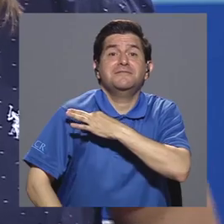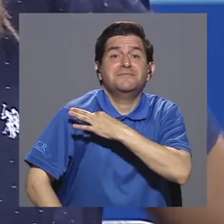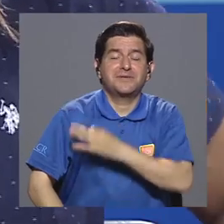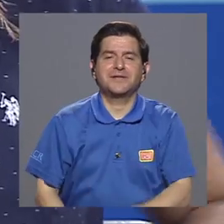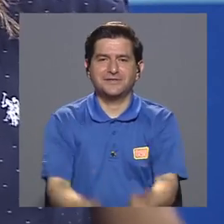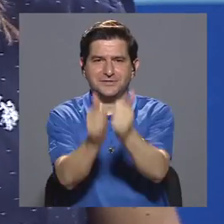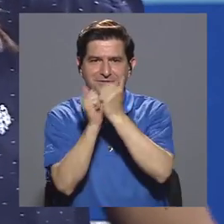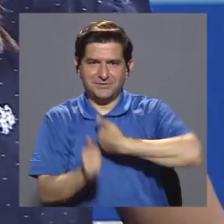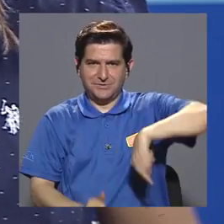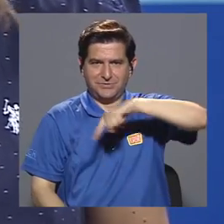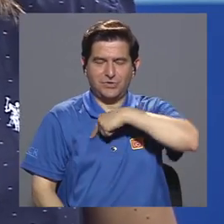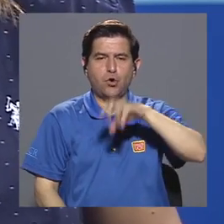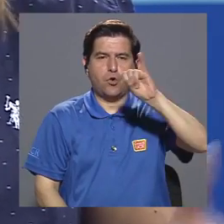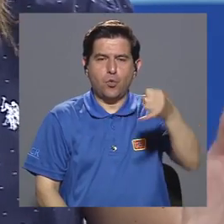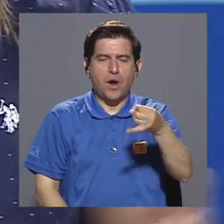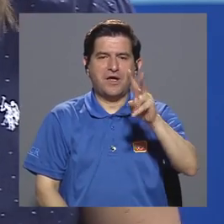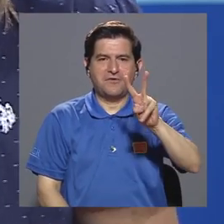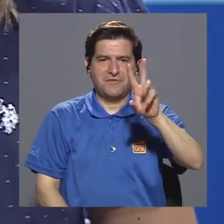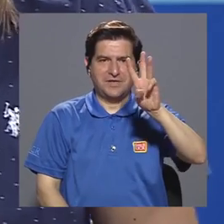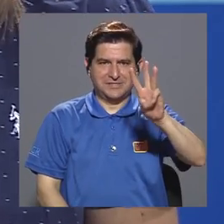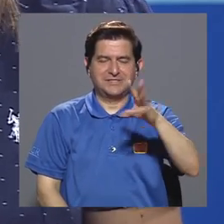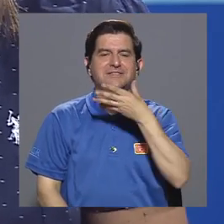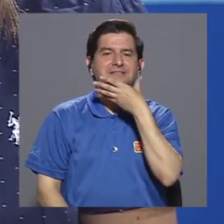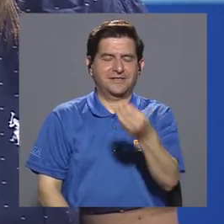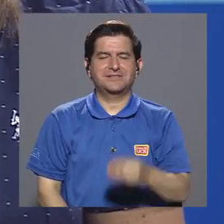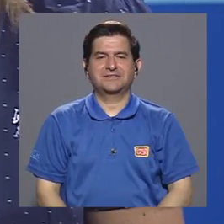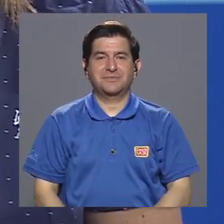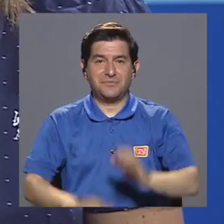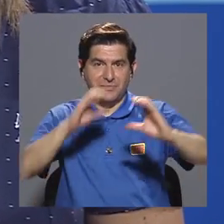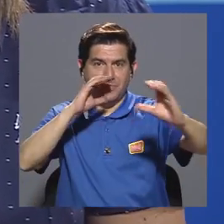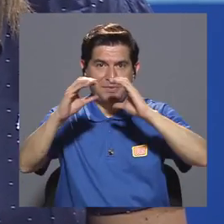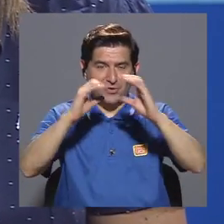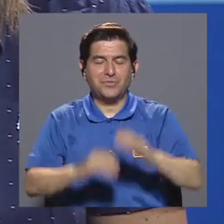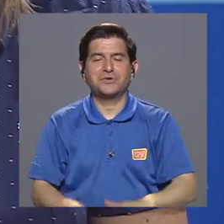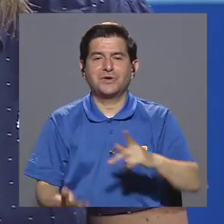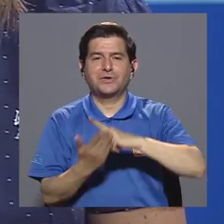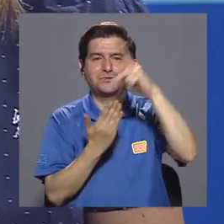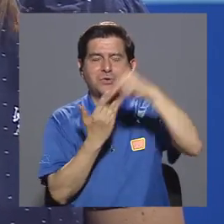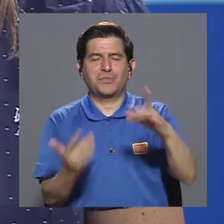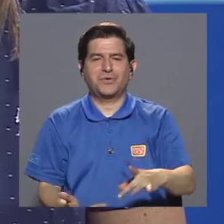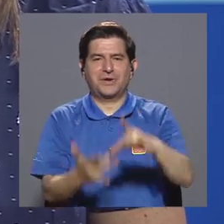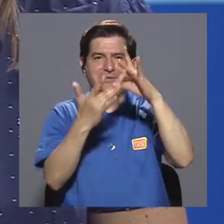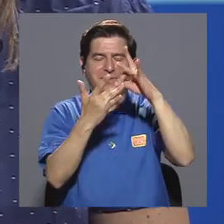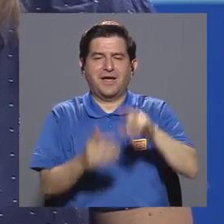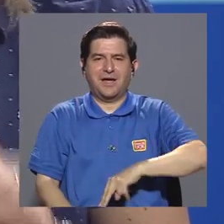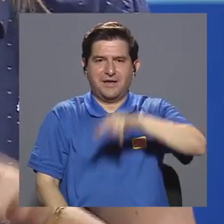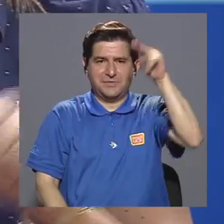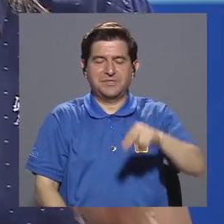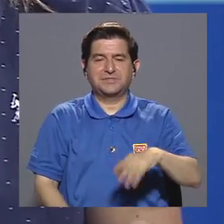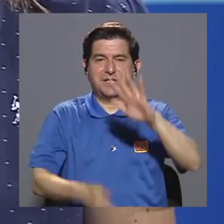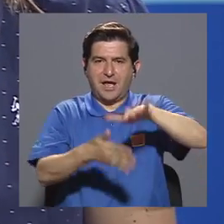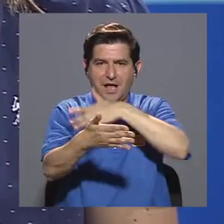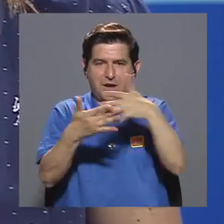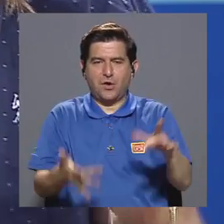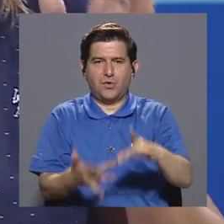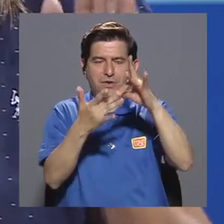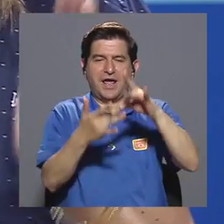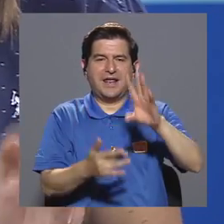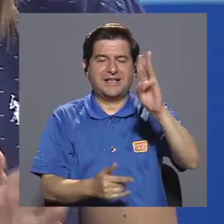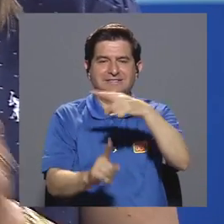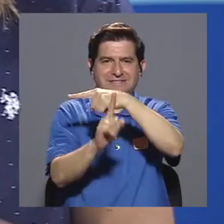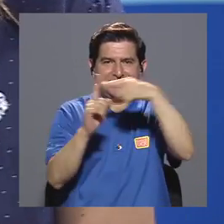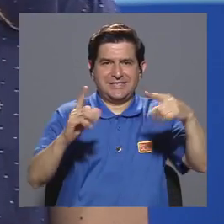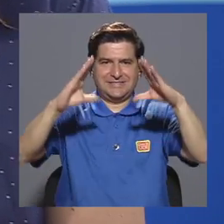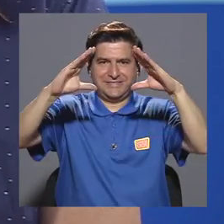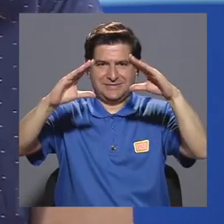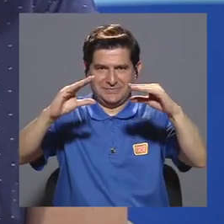invitación para que nos acompañen el próximo jueves 26 de diciembre en la transmisión de nuestro especial navideño en horario especial a las